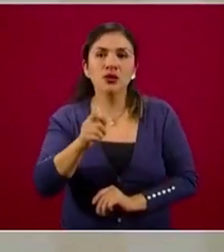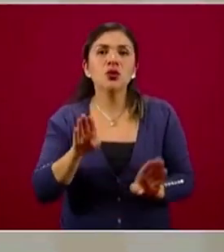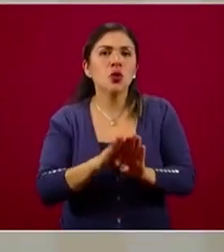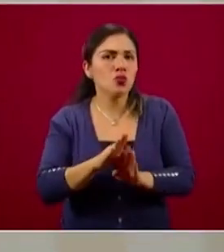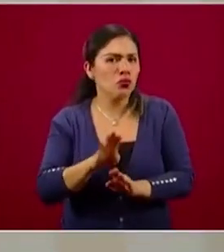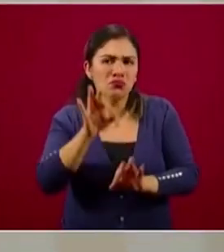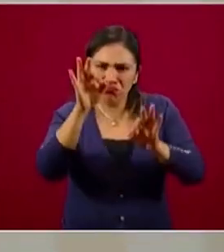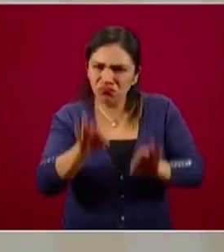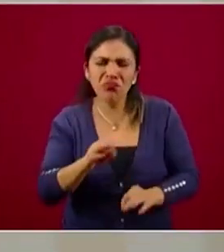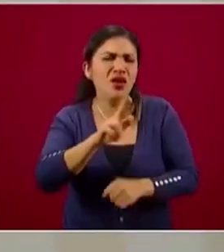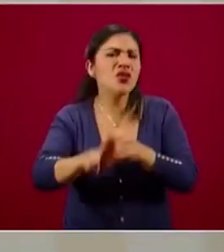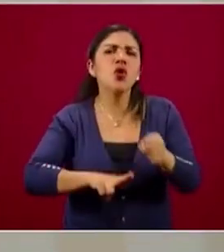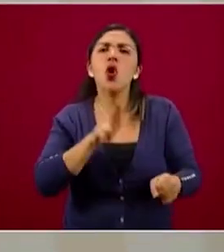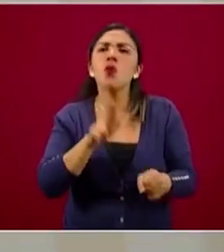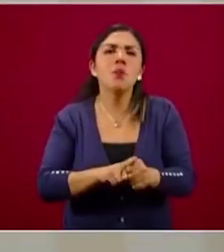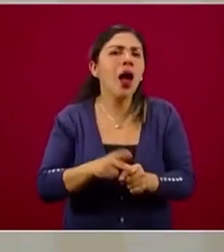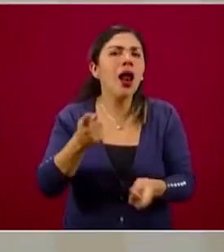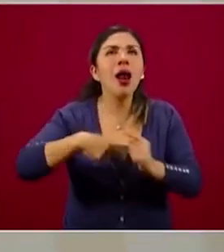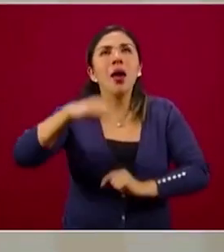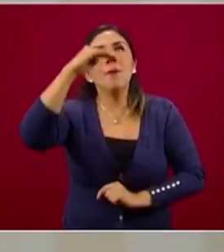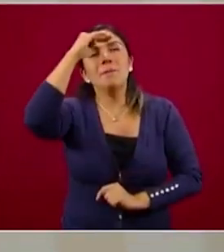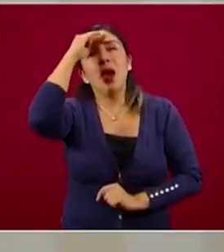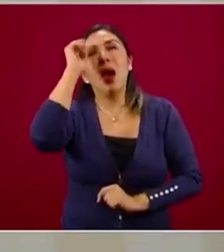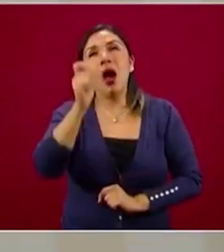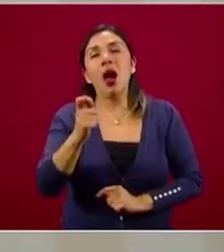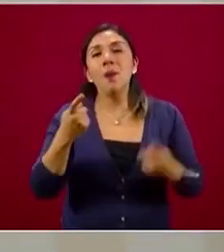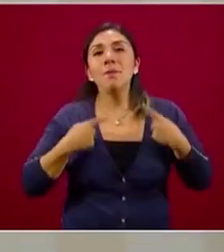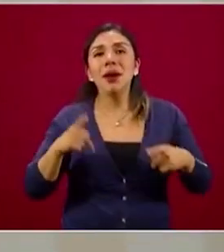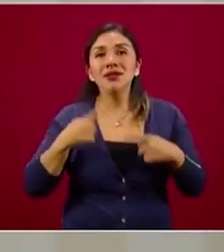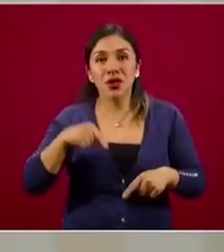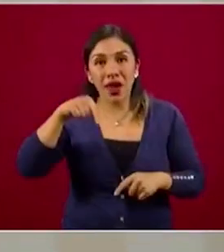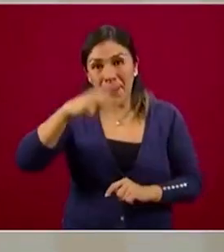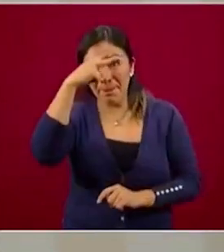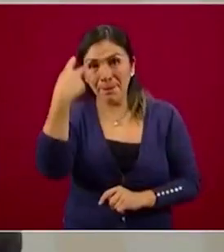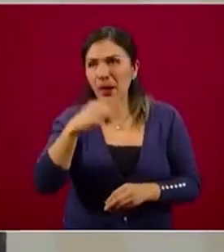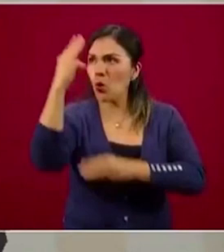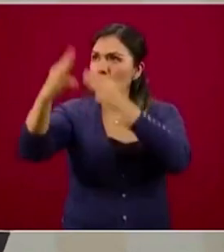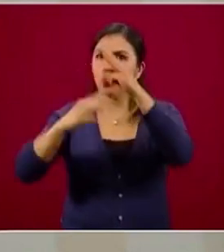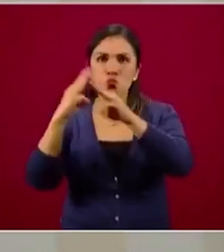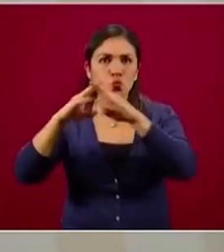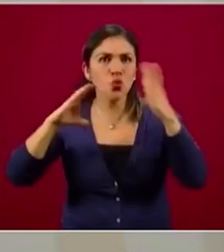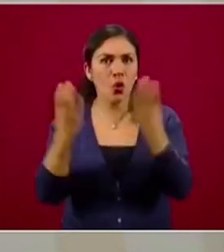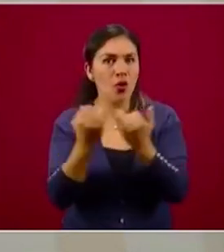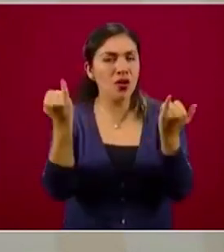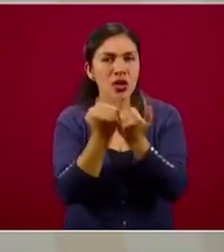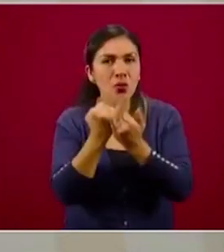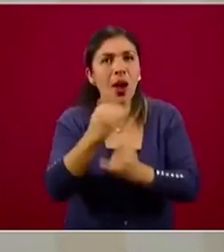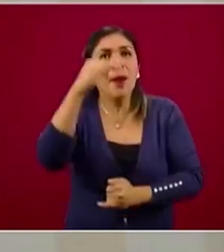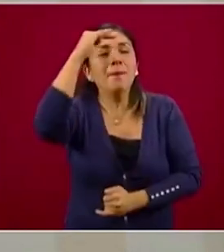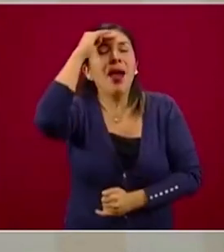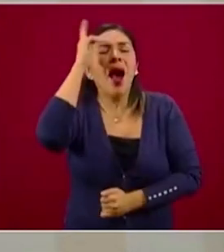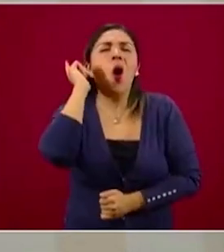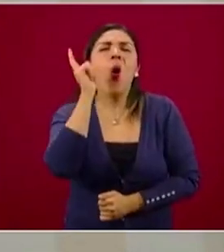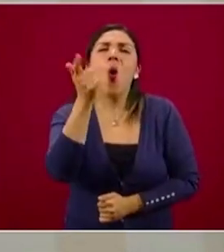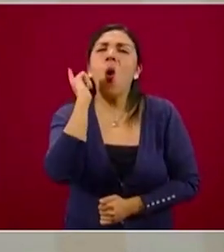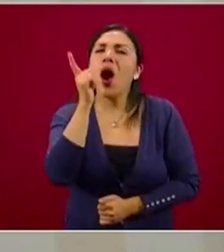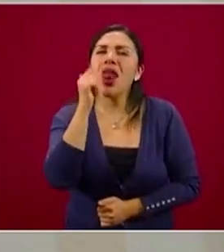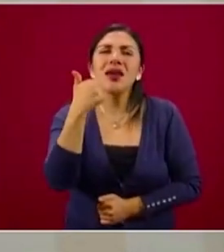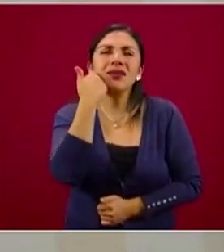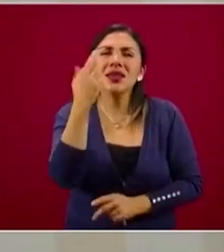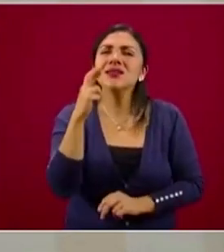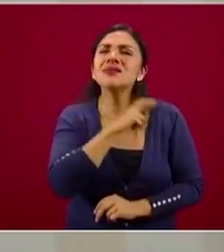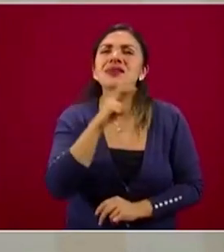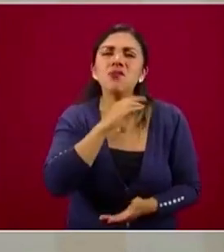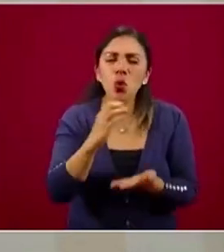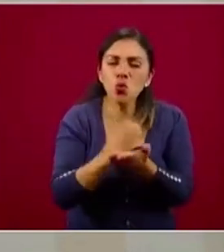legítimo, es natural, es esperable que la población de México y el mundo empiece a abrigar la esperanza de una